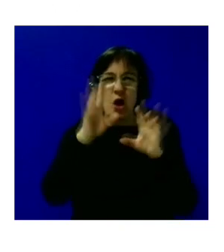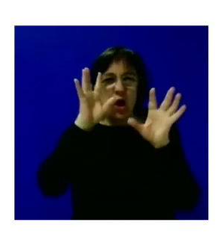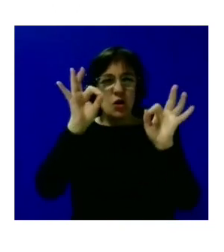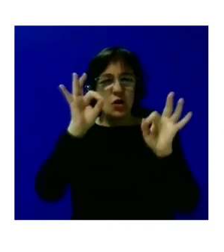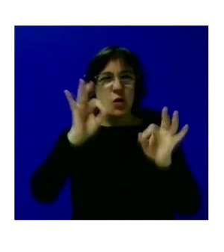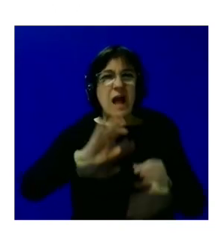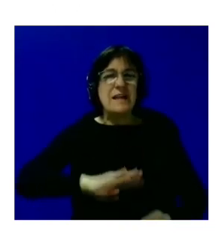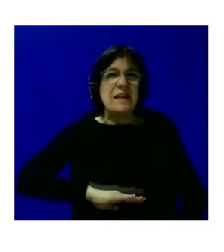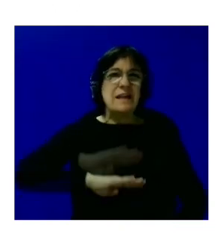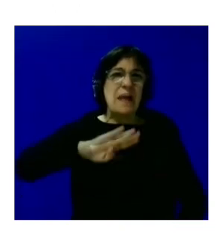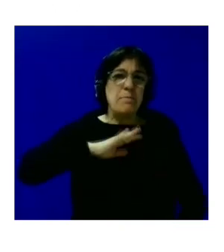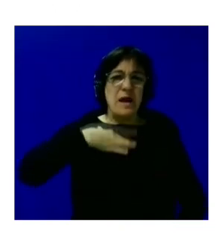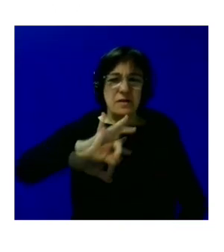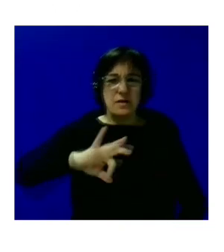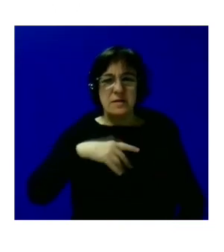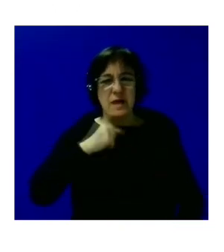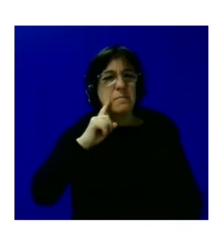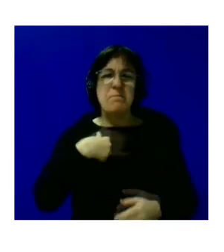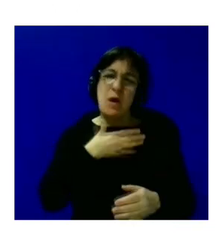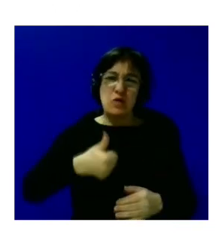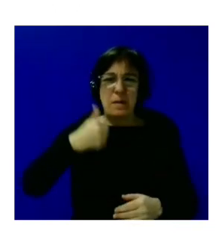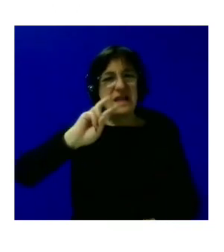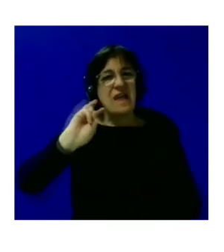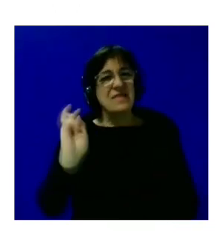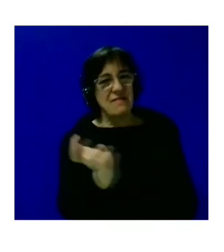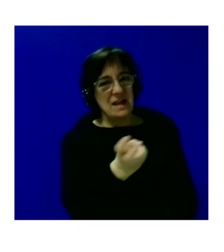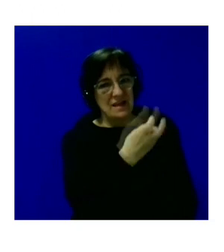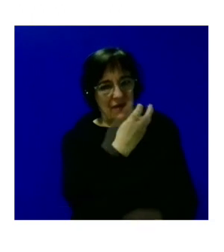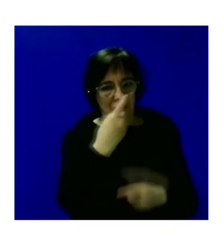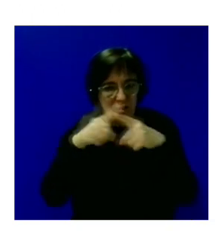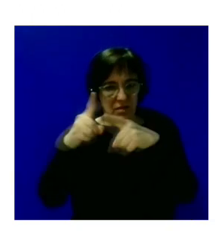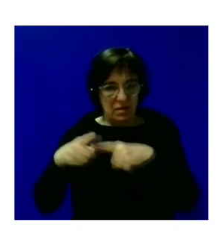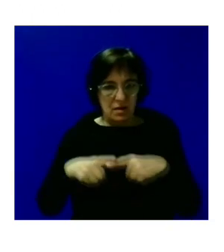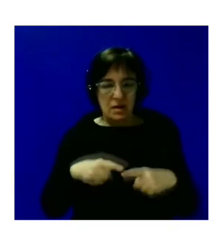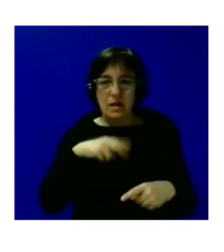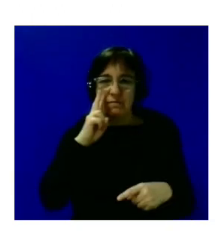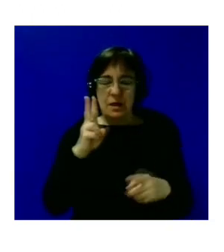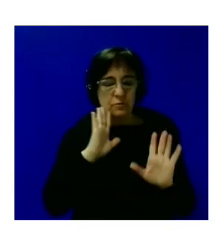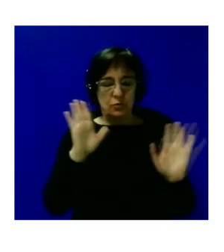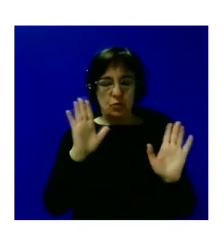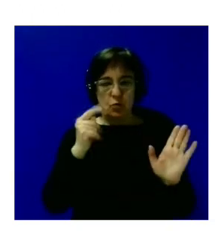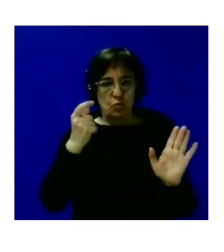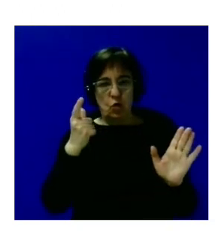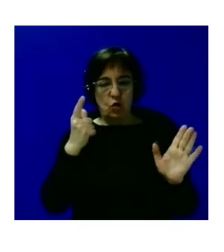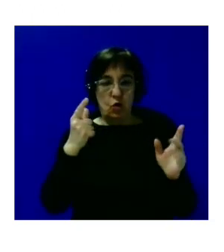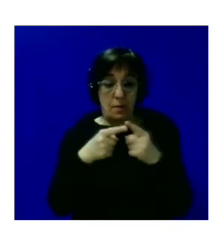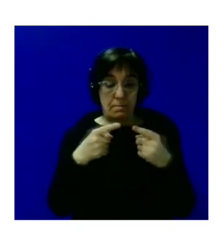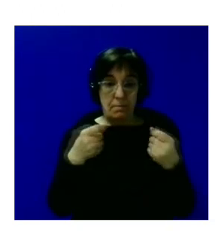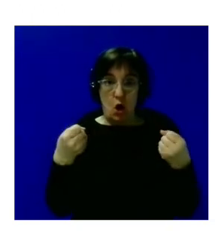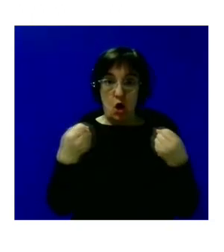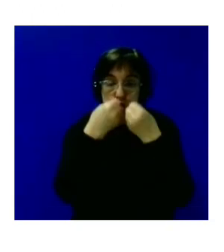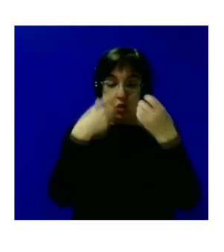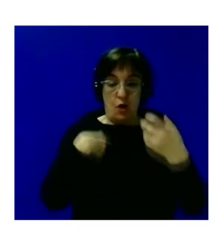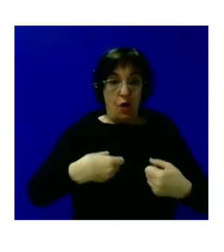capacitismo o me gusta hablar más de diversidad y veo por un lado el choque frontal que hay entre ese planteamiento de